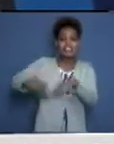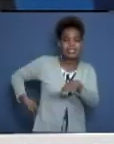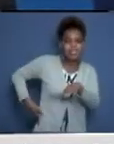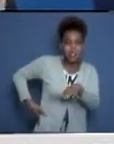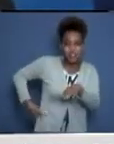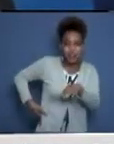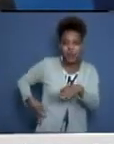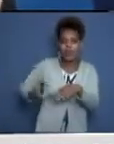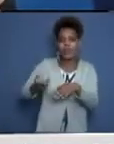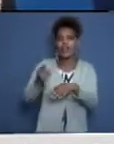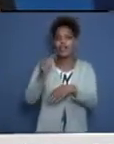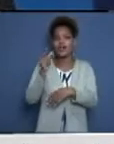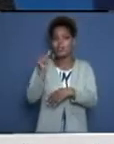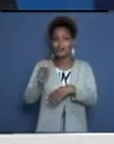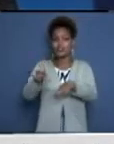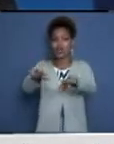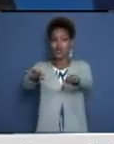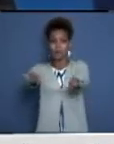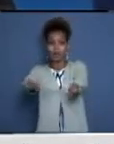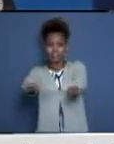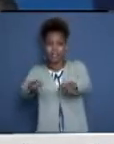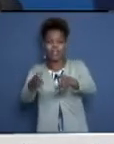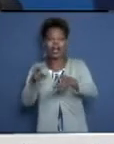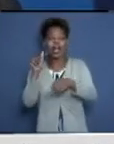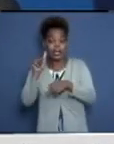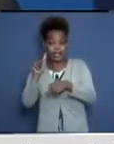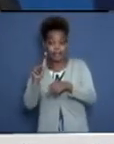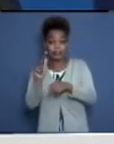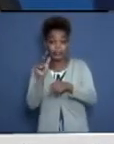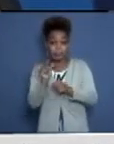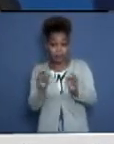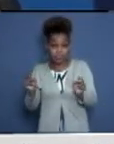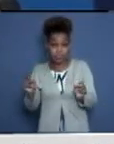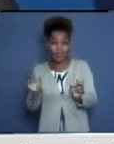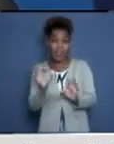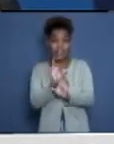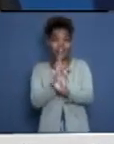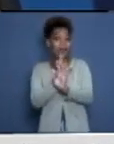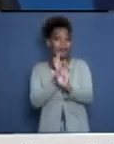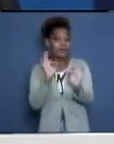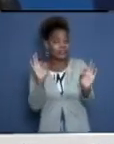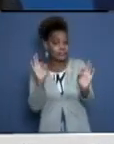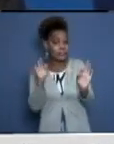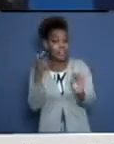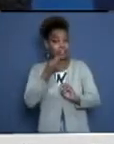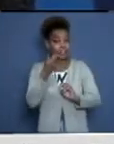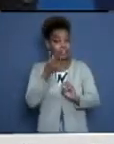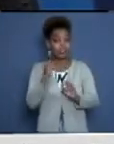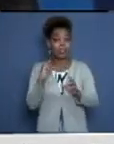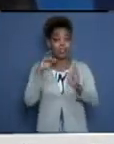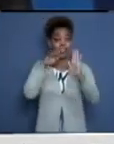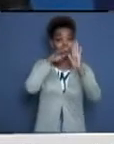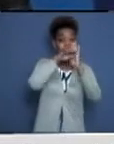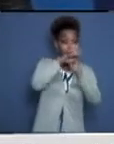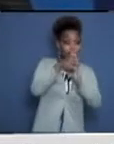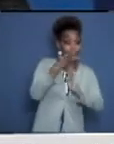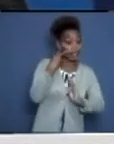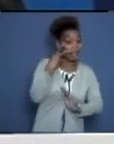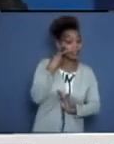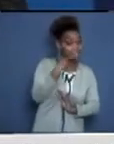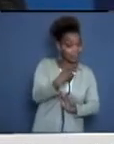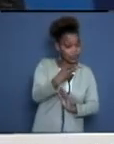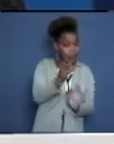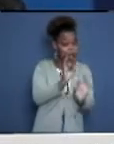encamados. Estas personas requieren un tratamiento, una ubicación en un lugar específico para una atención